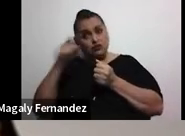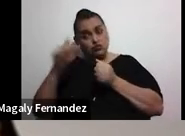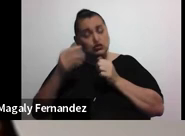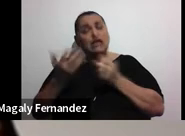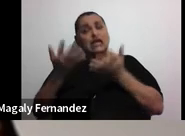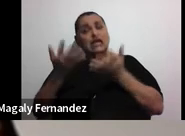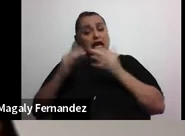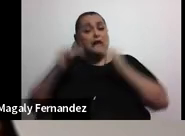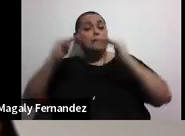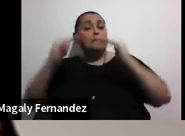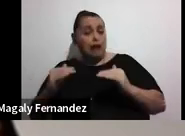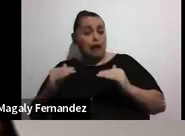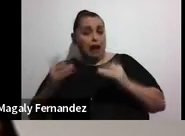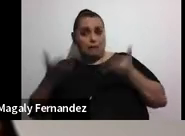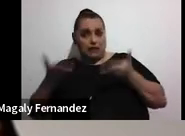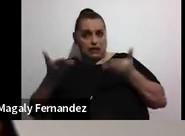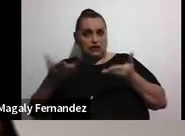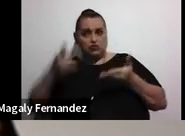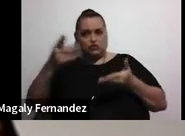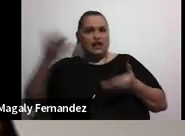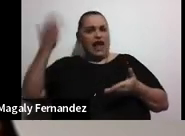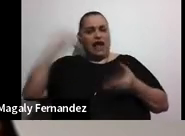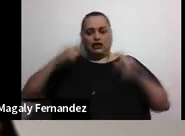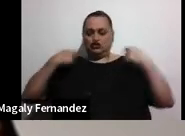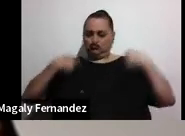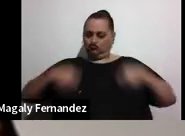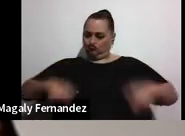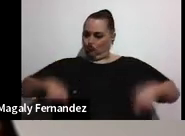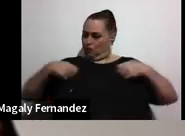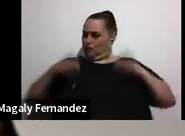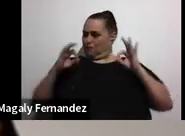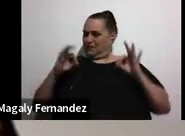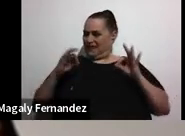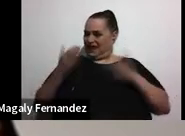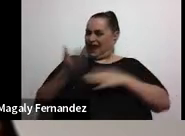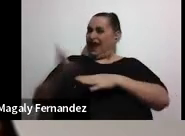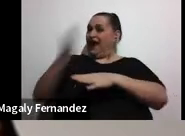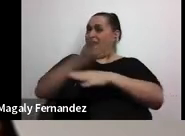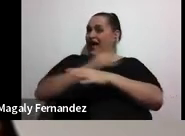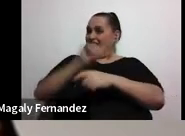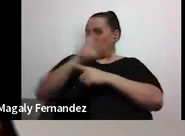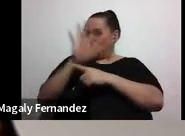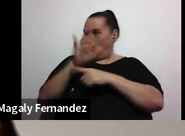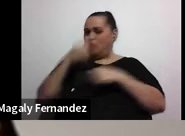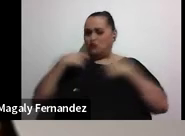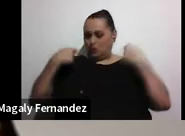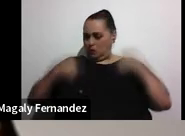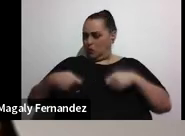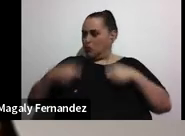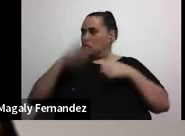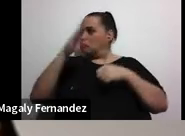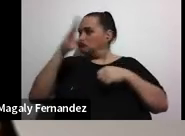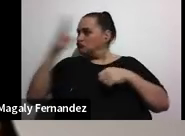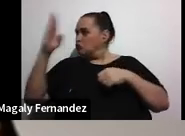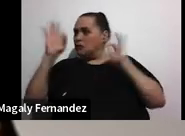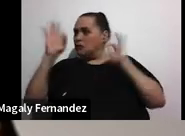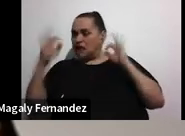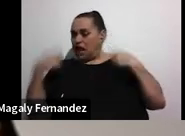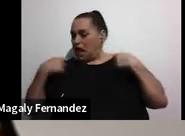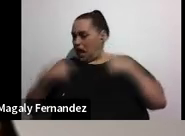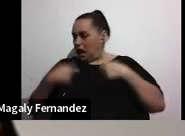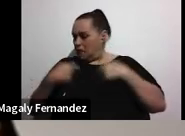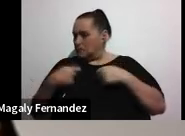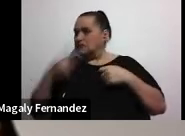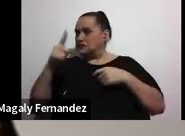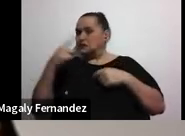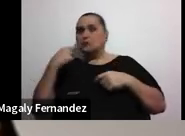cómo era antes cuando te entraba la ropa te dice claro antes del COVID a mí me entraba todo el armario y viera qué bonitas camisas y lo calo que eran